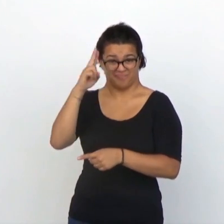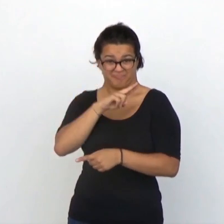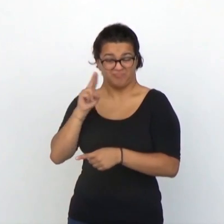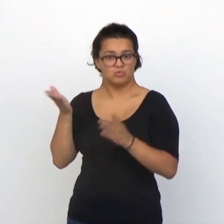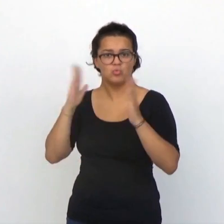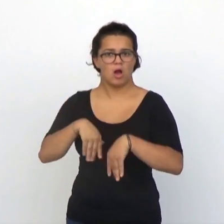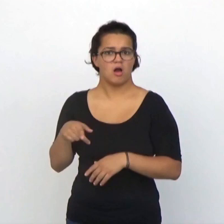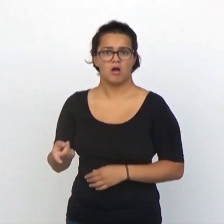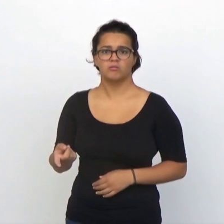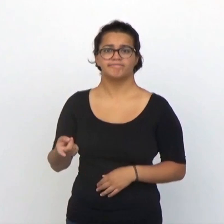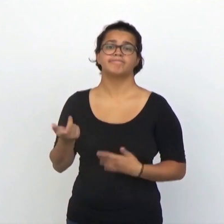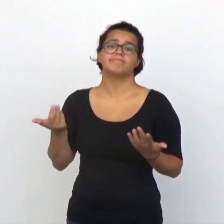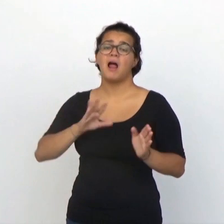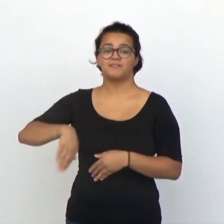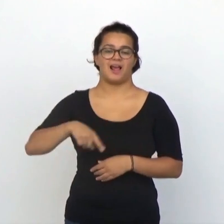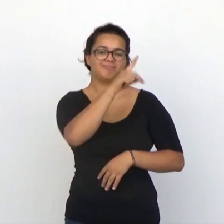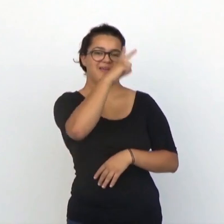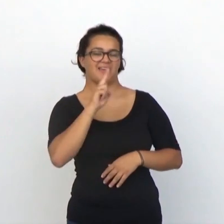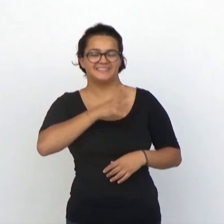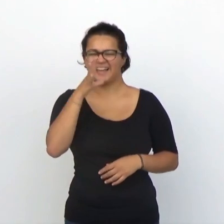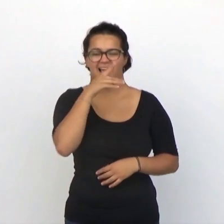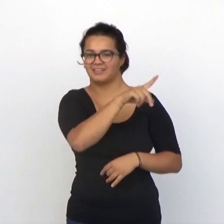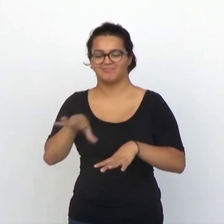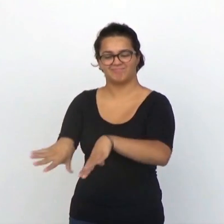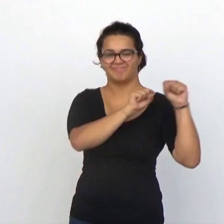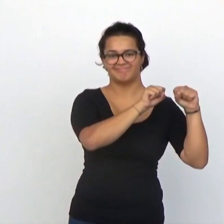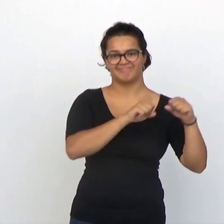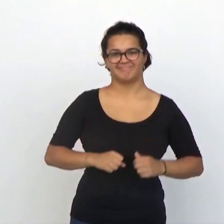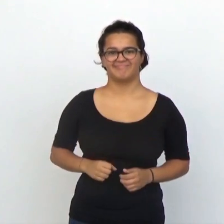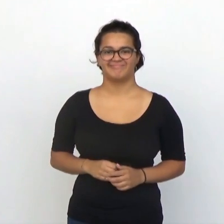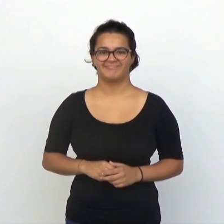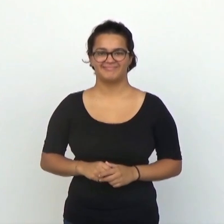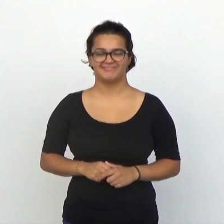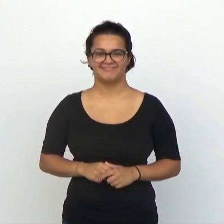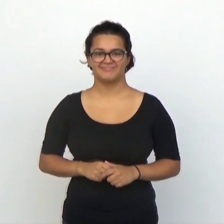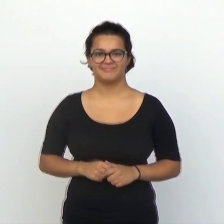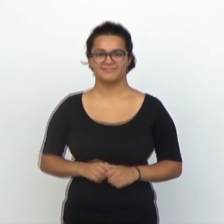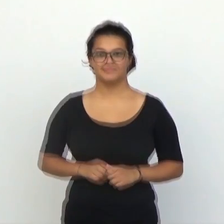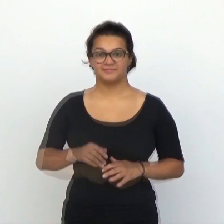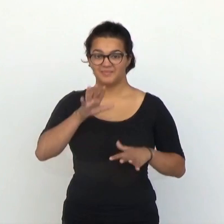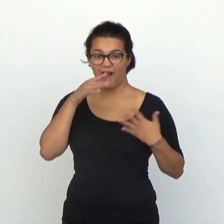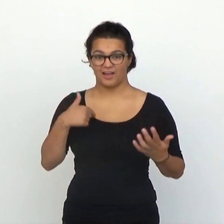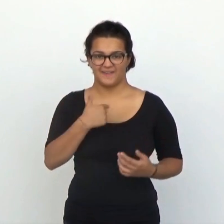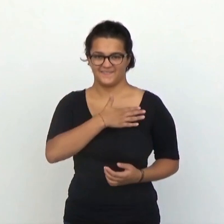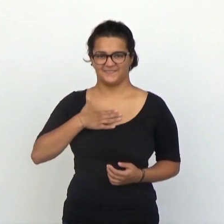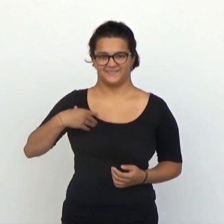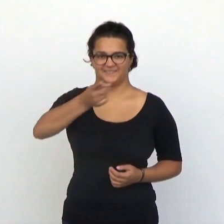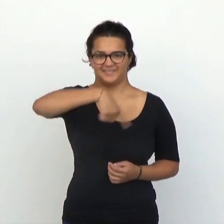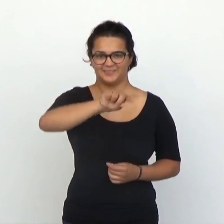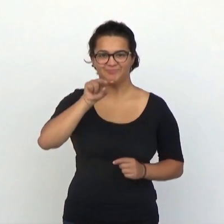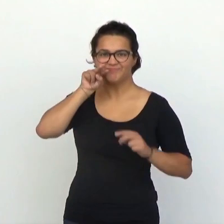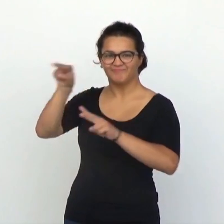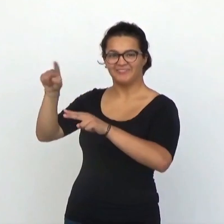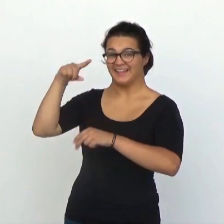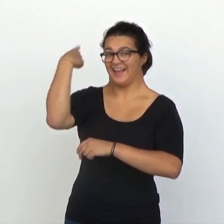Grayson no tenía una familia que se ocupara de él y terminó siendo adoptado por unos padres increíbles. Quiero que se fijen en la reacción del niño cuando se